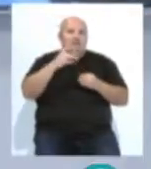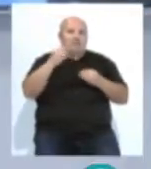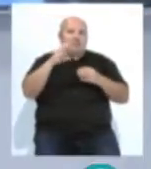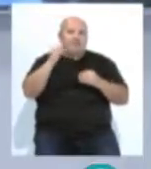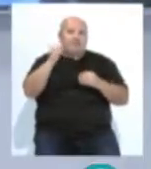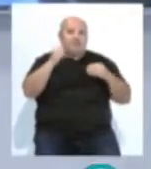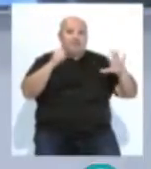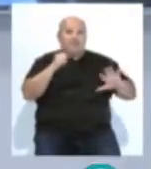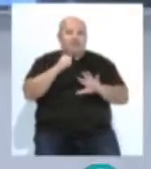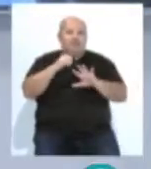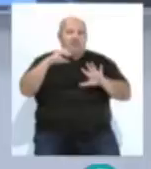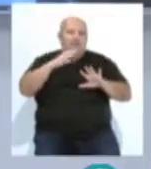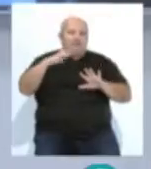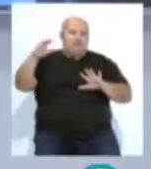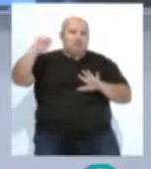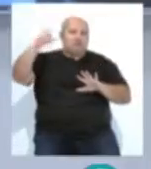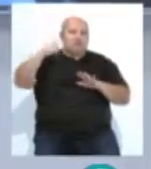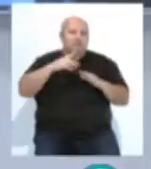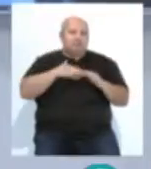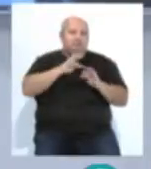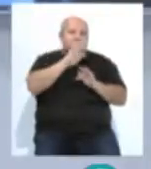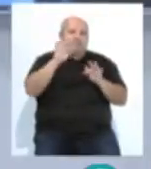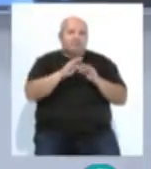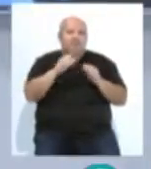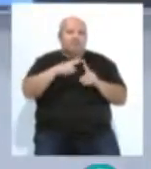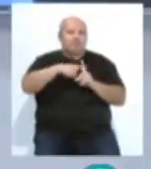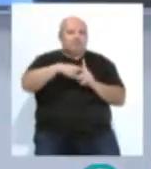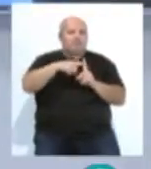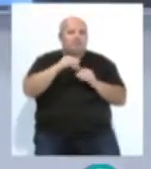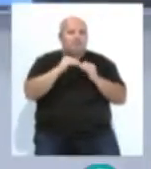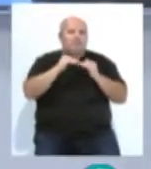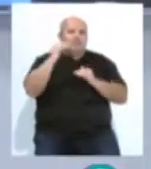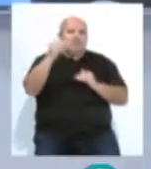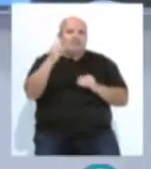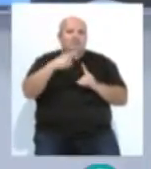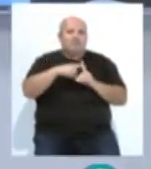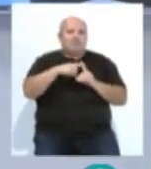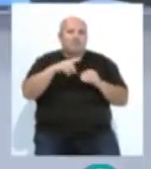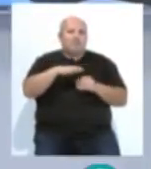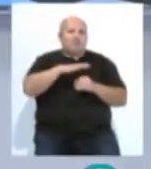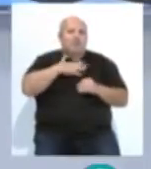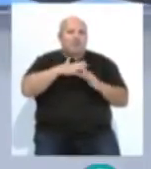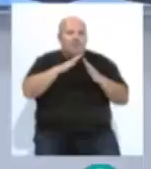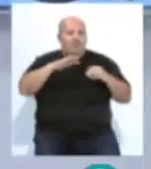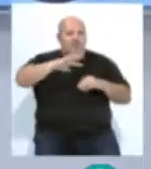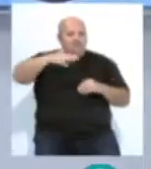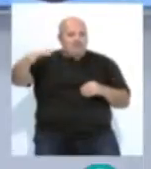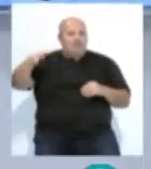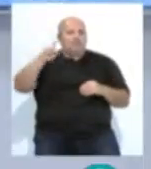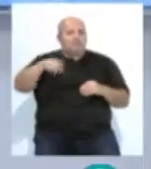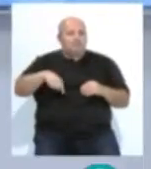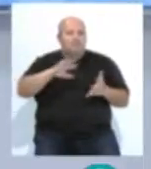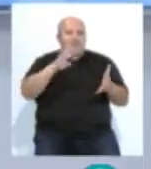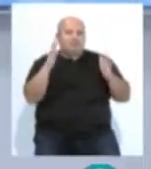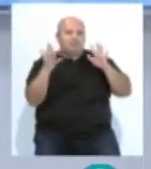mantendrá lejos de las borrascas y la inestabilidad y así habrá temperaturas por encima de los 30 grados en la zona de la sierra, pero tenderán